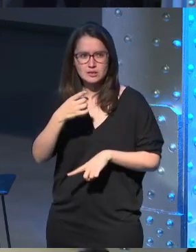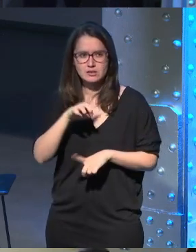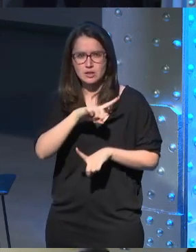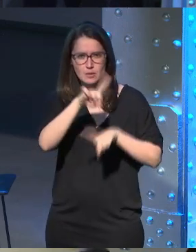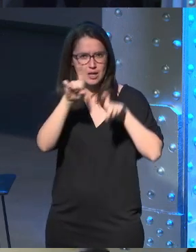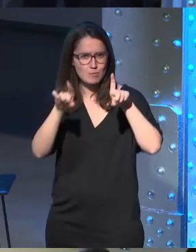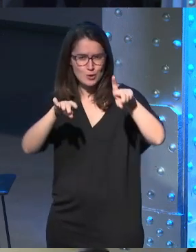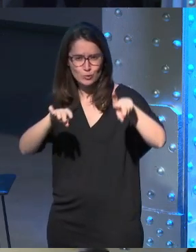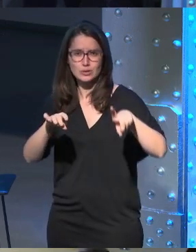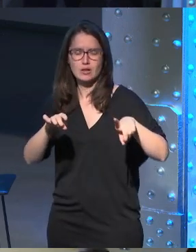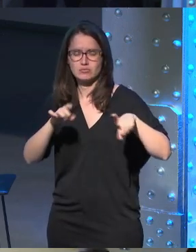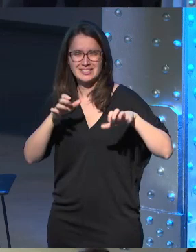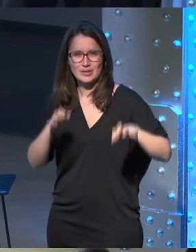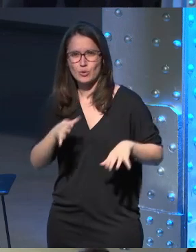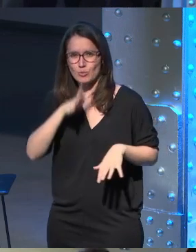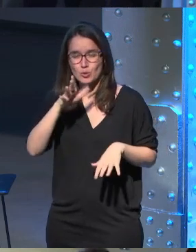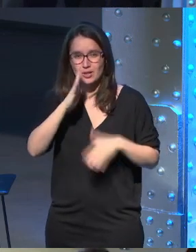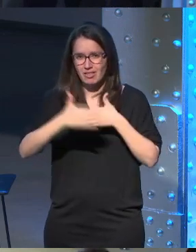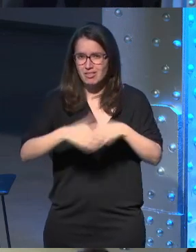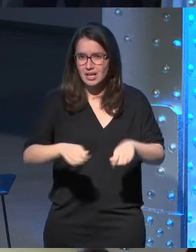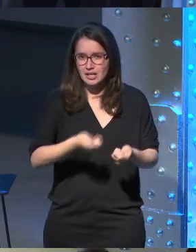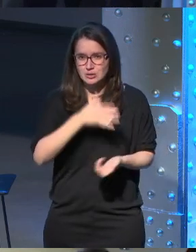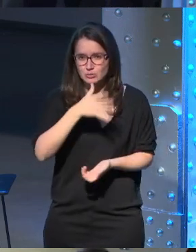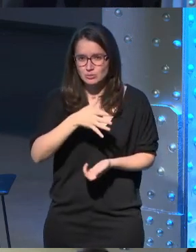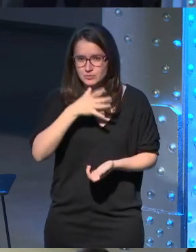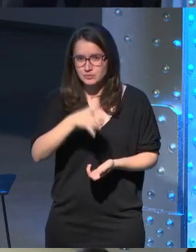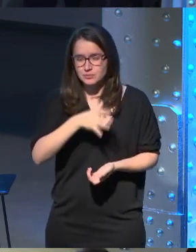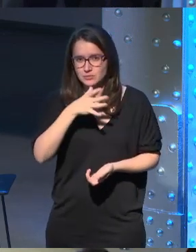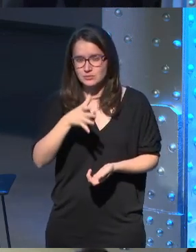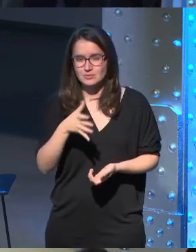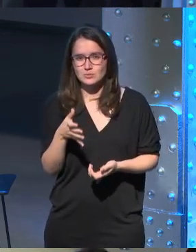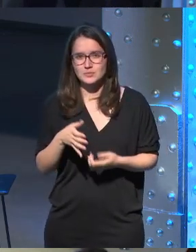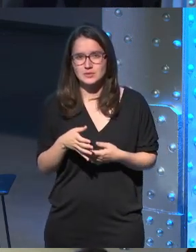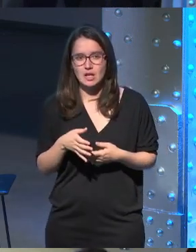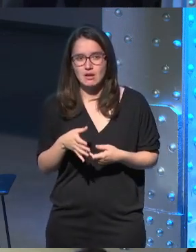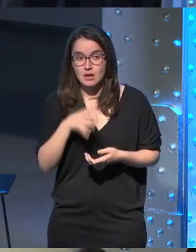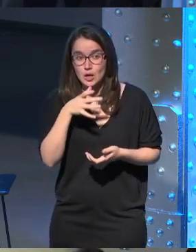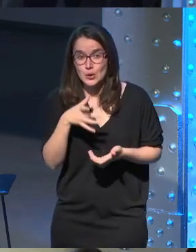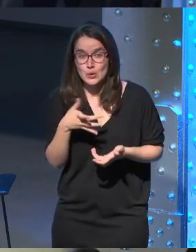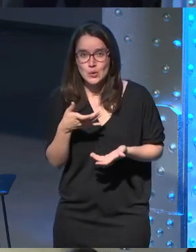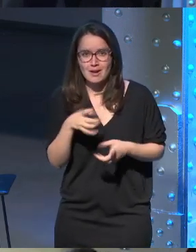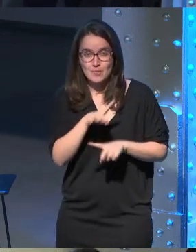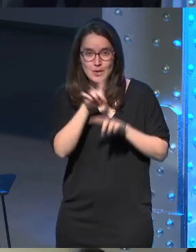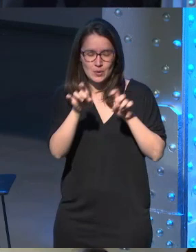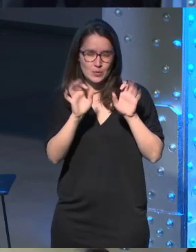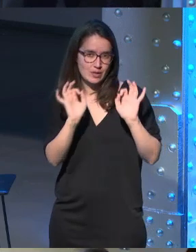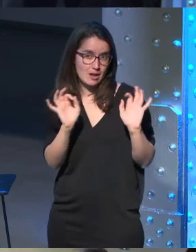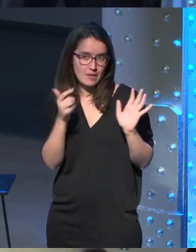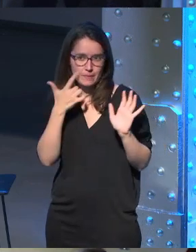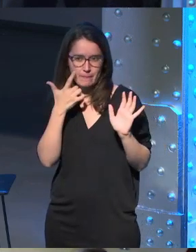super presentación por qué cerráis creo que se queda ahí la pregunta pero